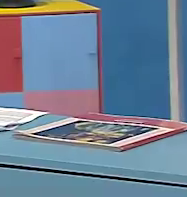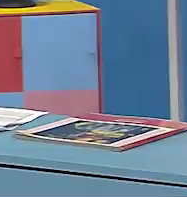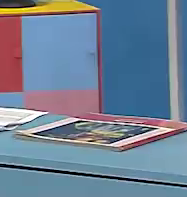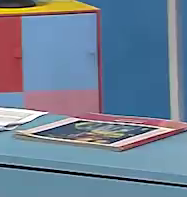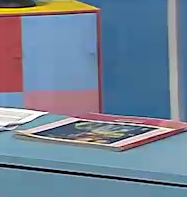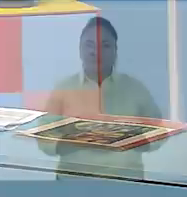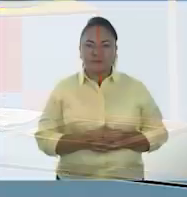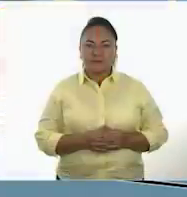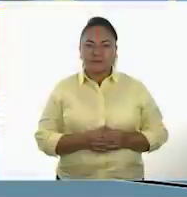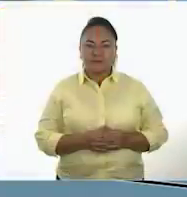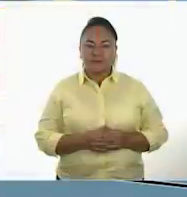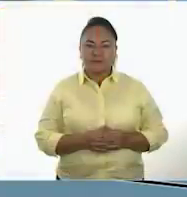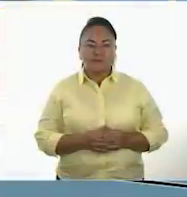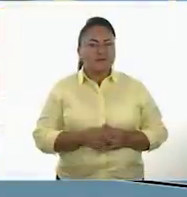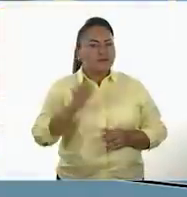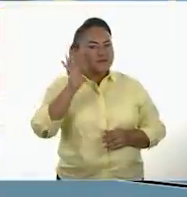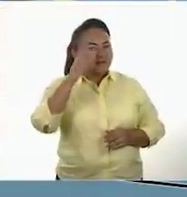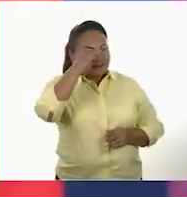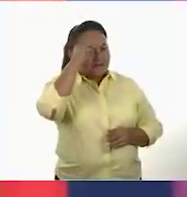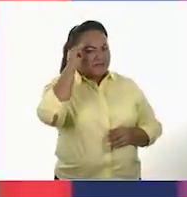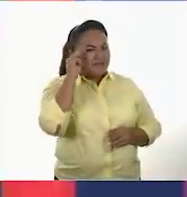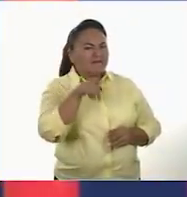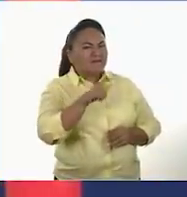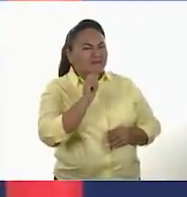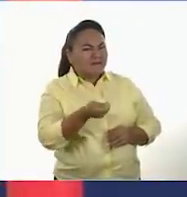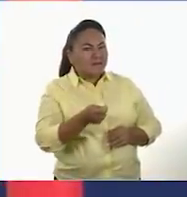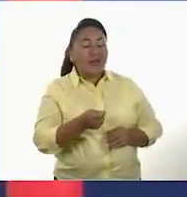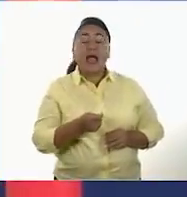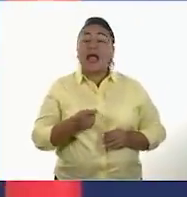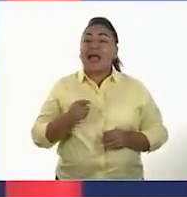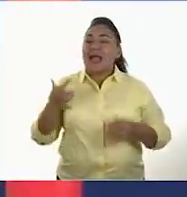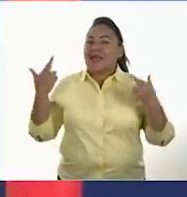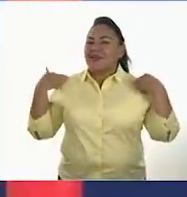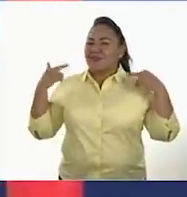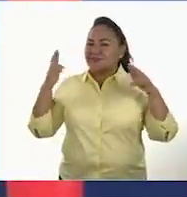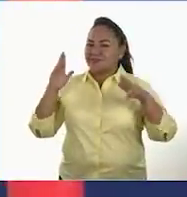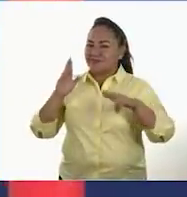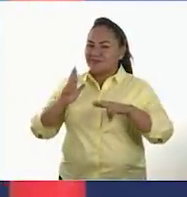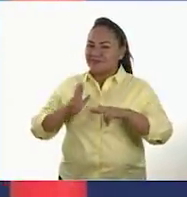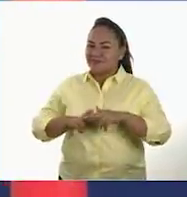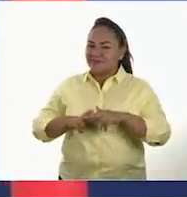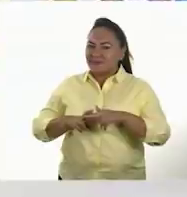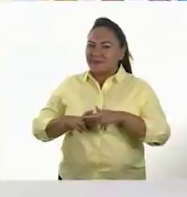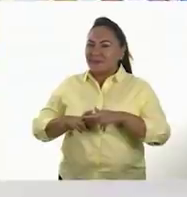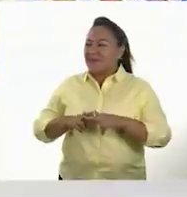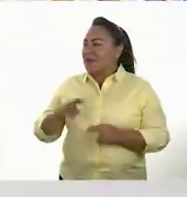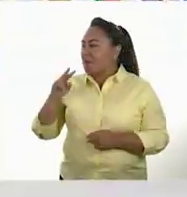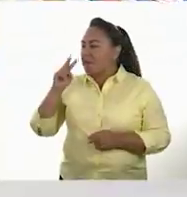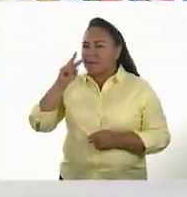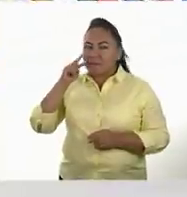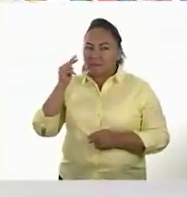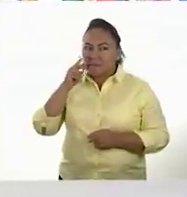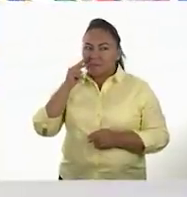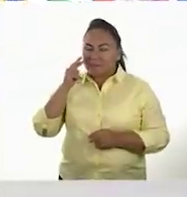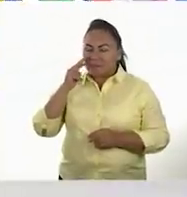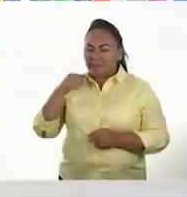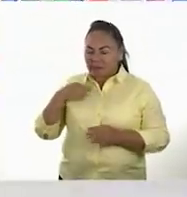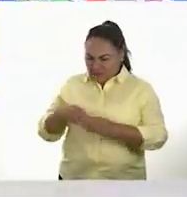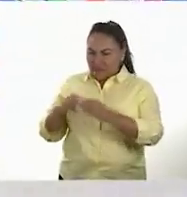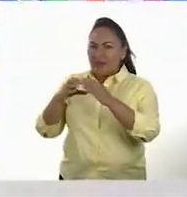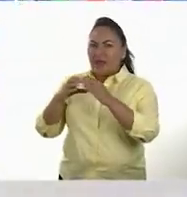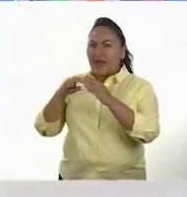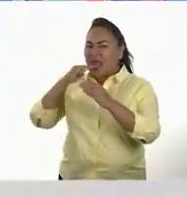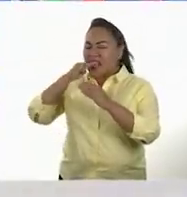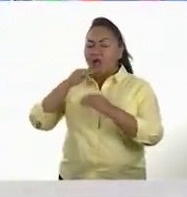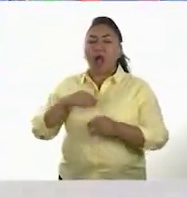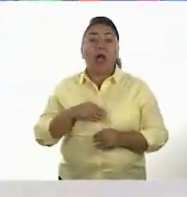Hola María, ¿qué tienes ahí? Profesor Víctor, ¿cómo está? Pues mire, me encontré esta mazorca. Ah, muy bien, ¿sabías que